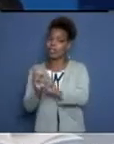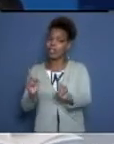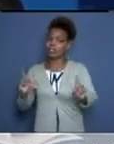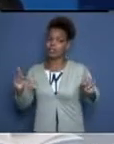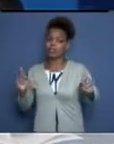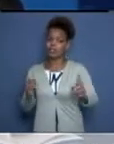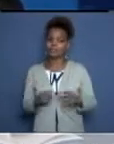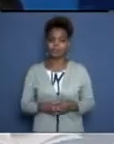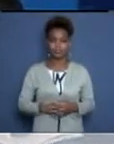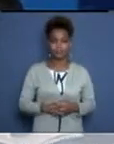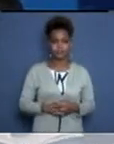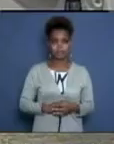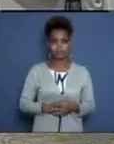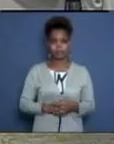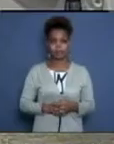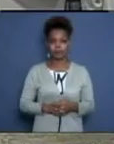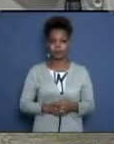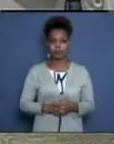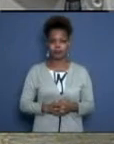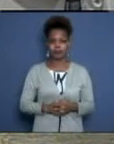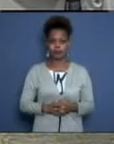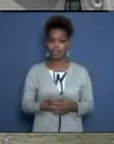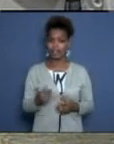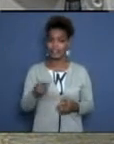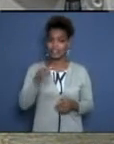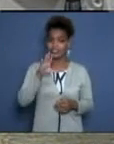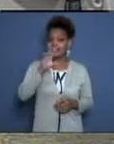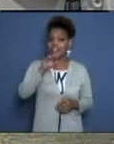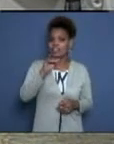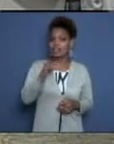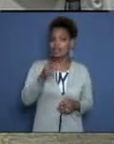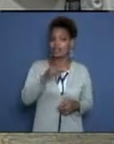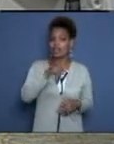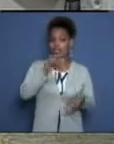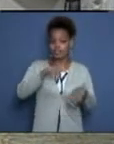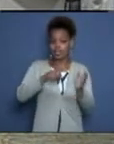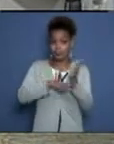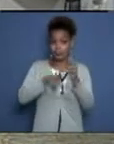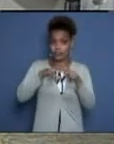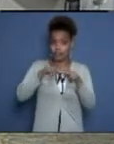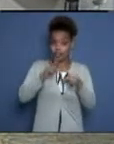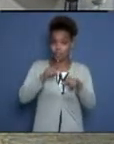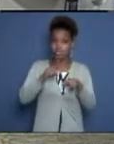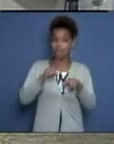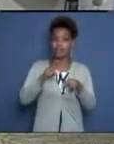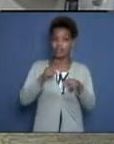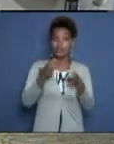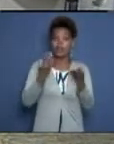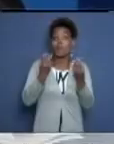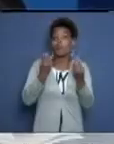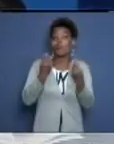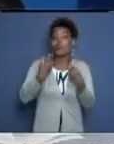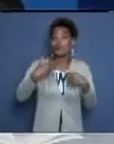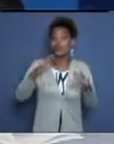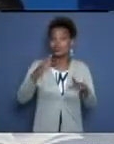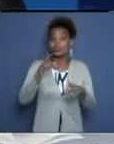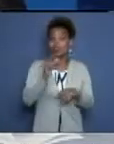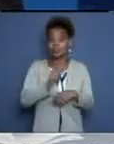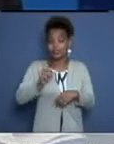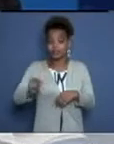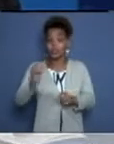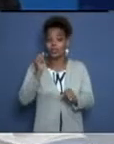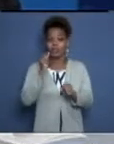¿Es cierto esto que Holguín es una de las provincias que tenía la mayor cantidad de personal médico sin trabajar en tiempos de pandemia? Bueno, una proporción importante. Sí.